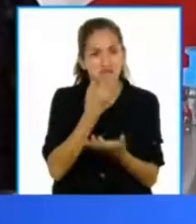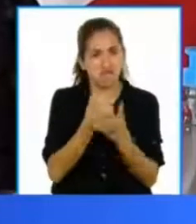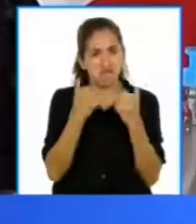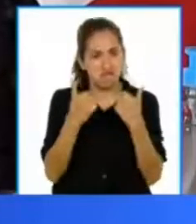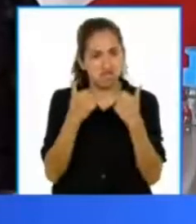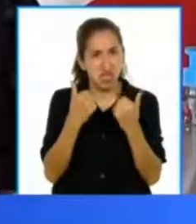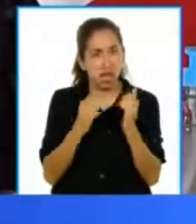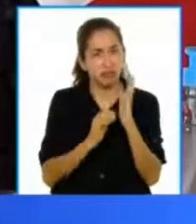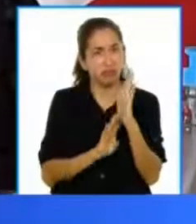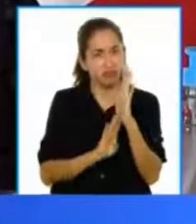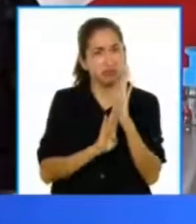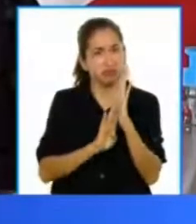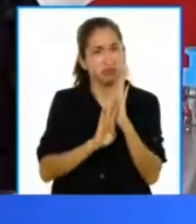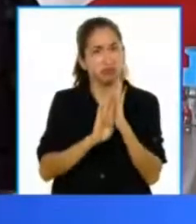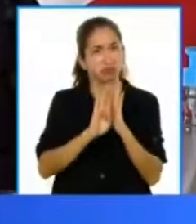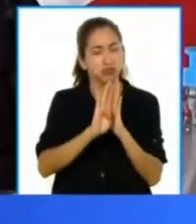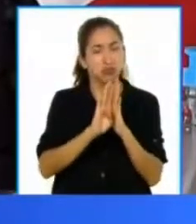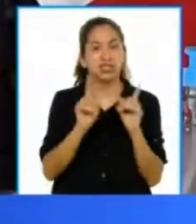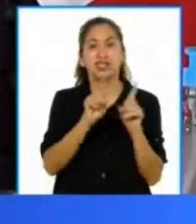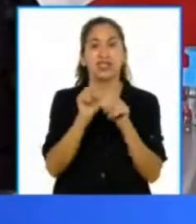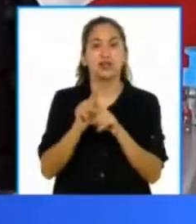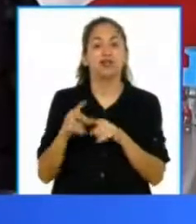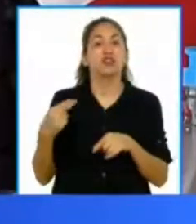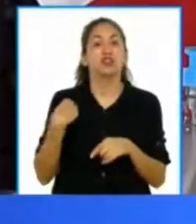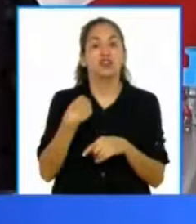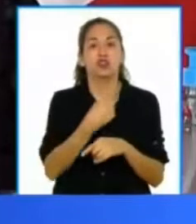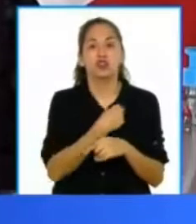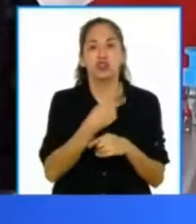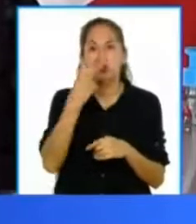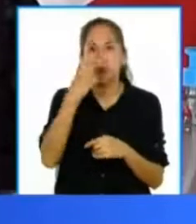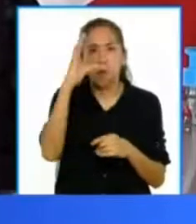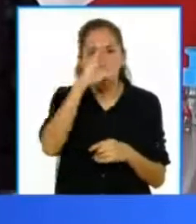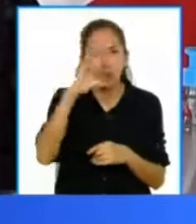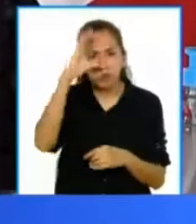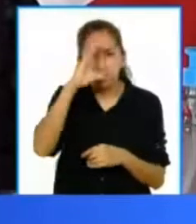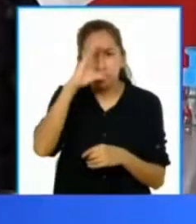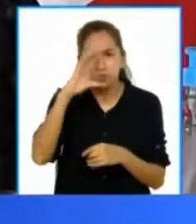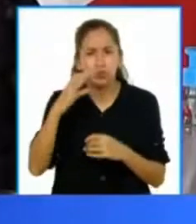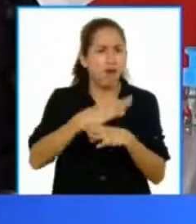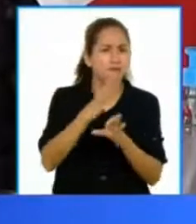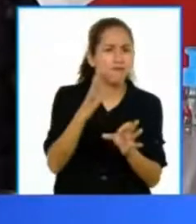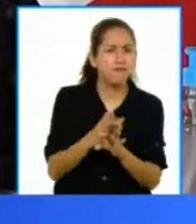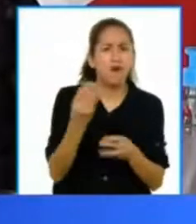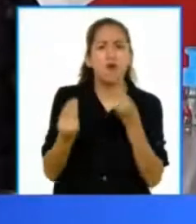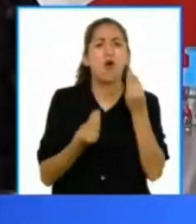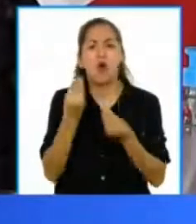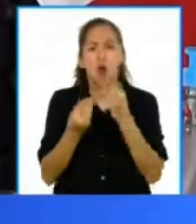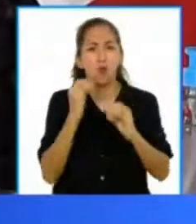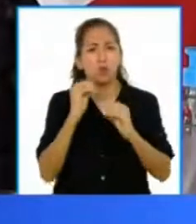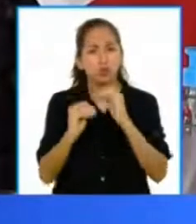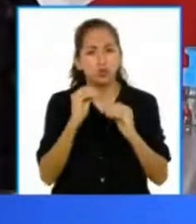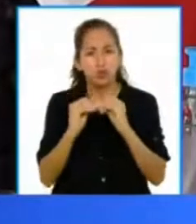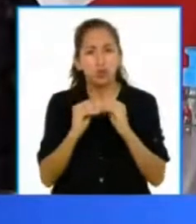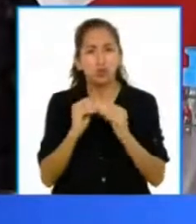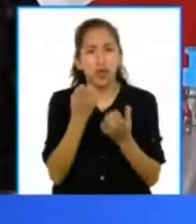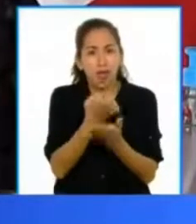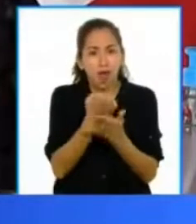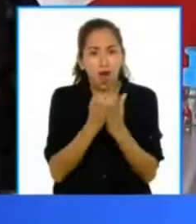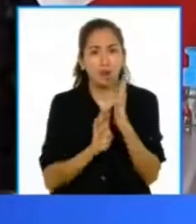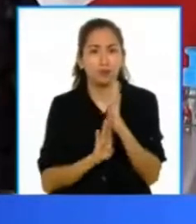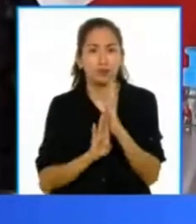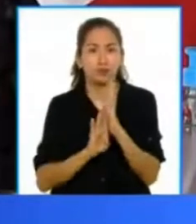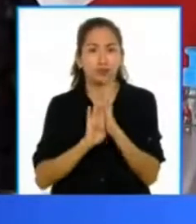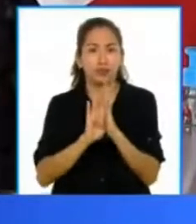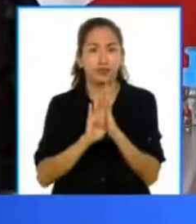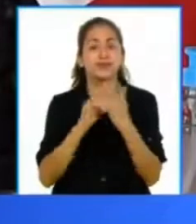inyectando recursos para reactivar la economía, debo anunciar que hoy preliminarmente que hemos